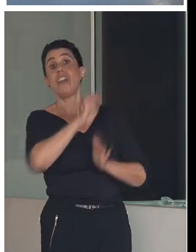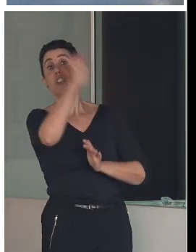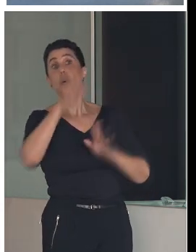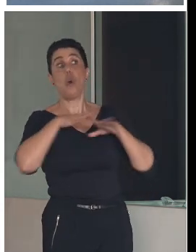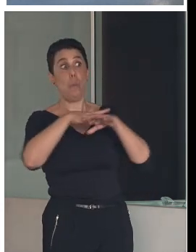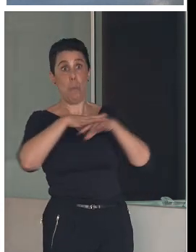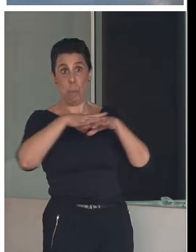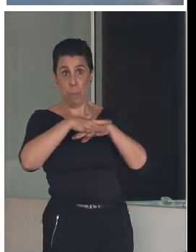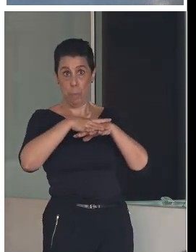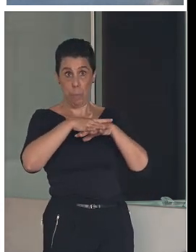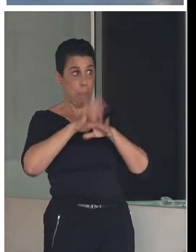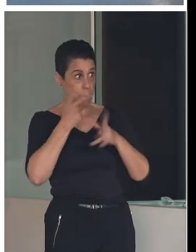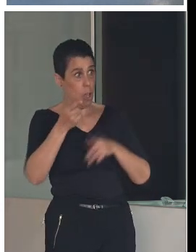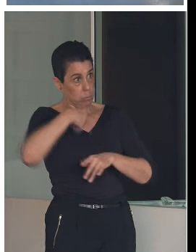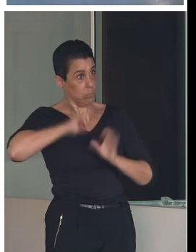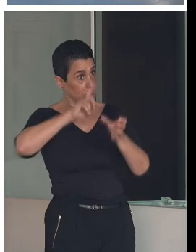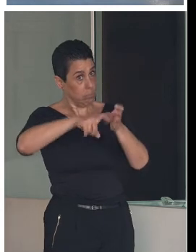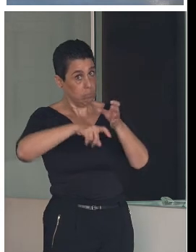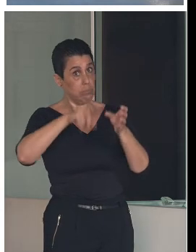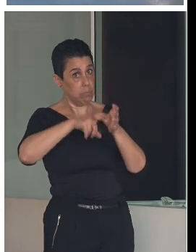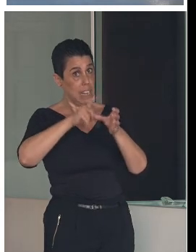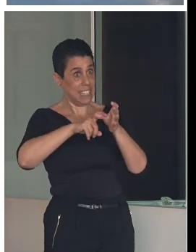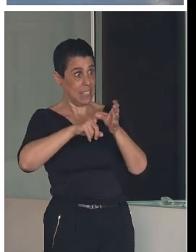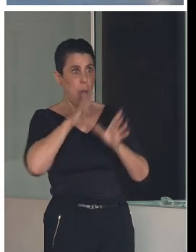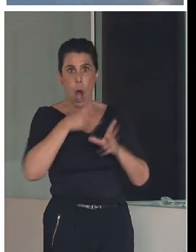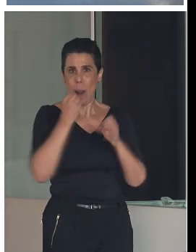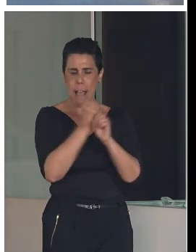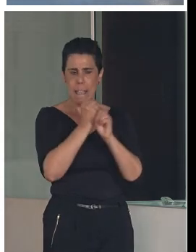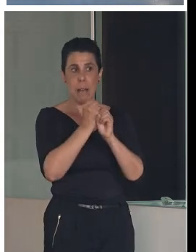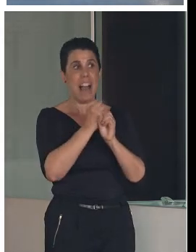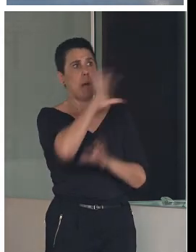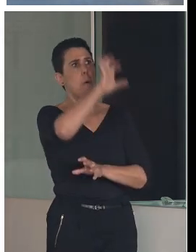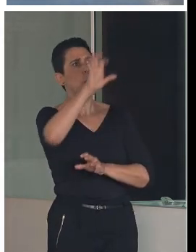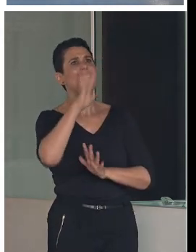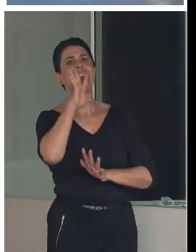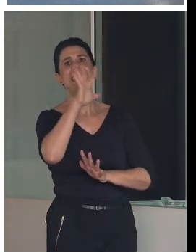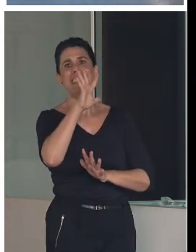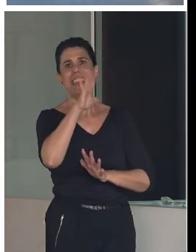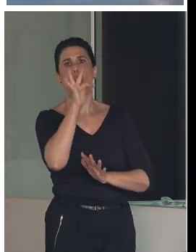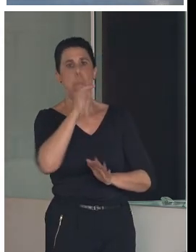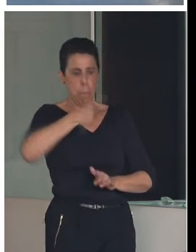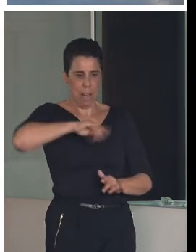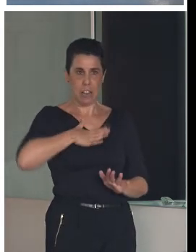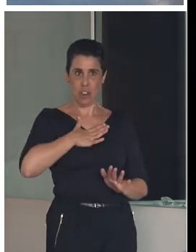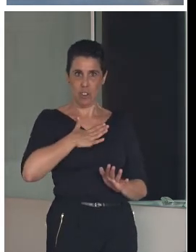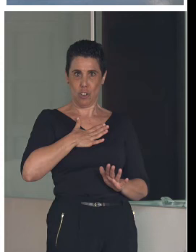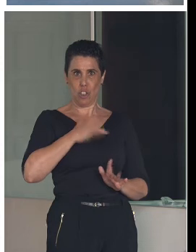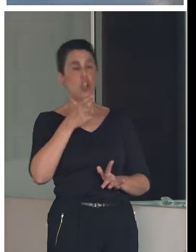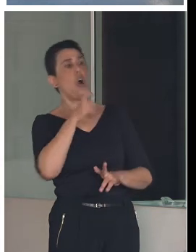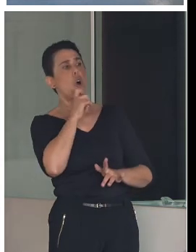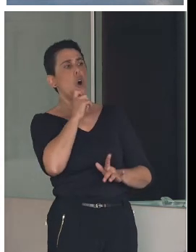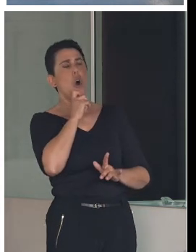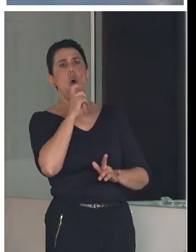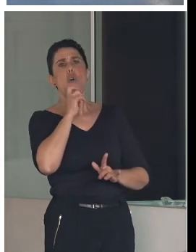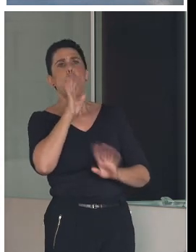integrados y que estamos trabajando con otros cinco países en ver cómo podemos generar nuevos usos de espacio.